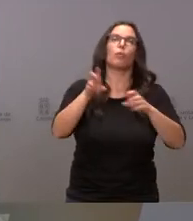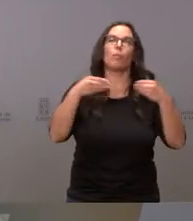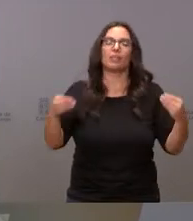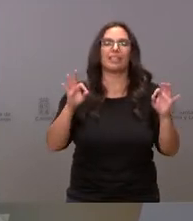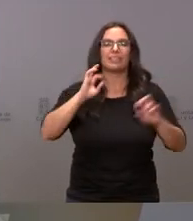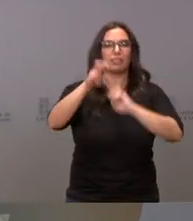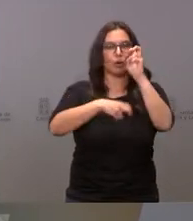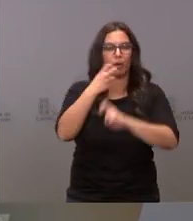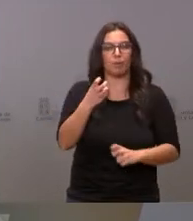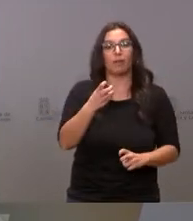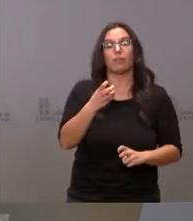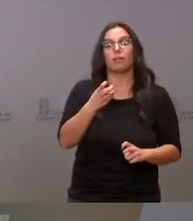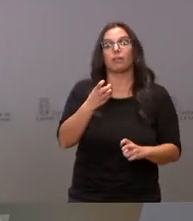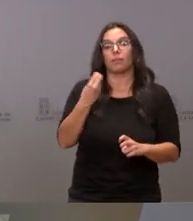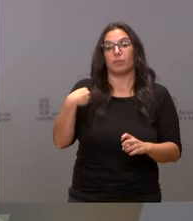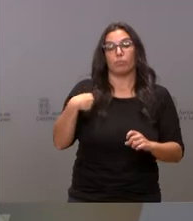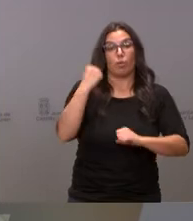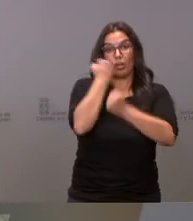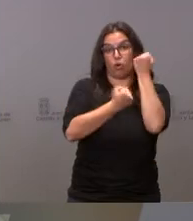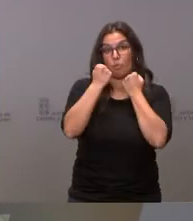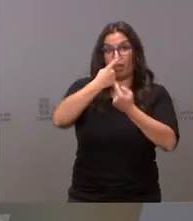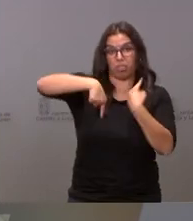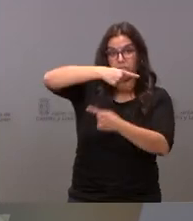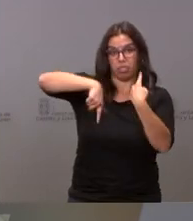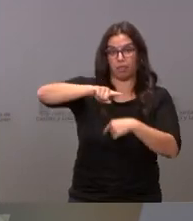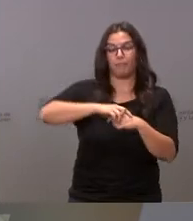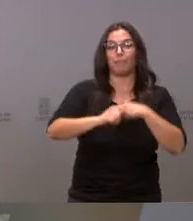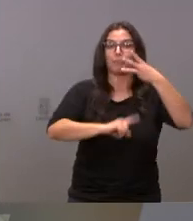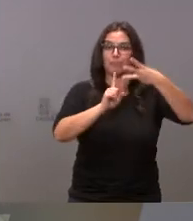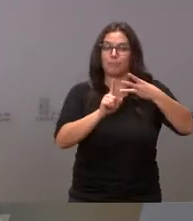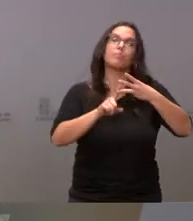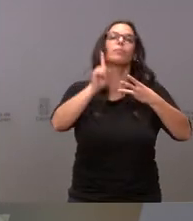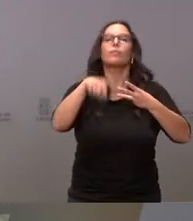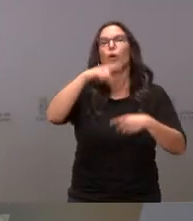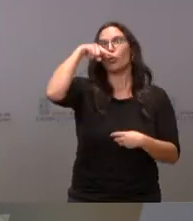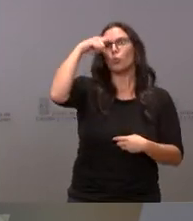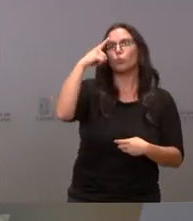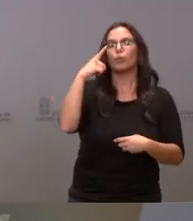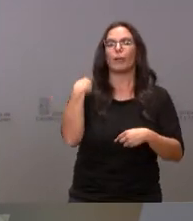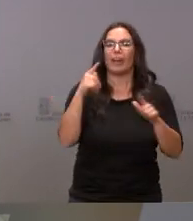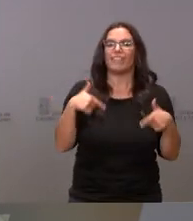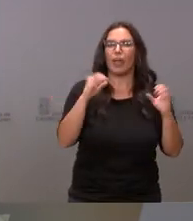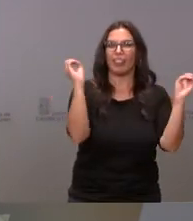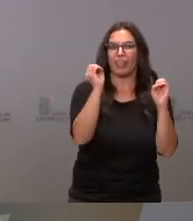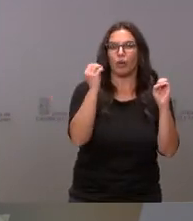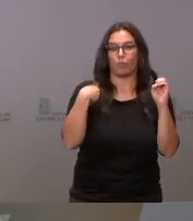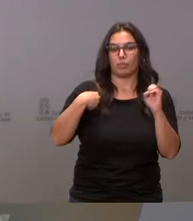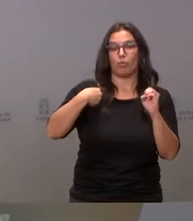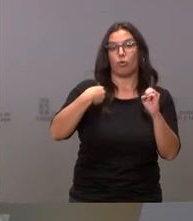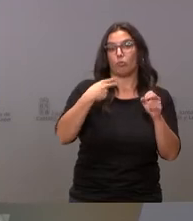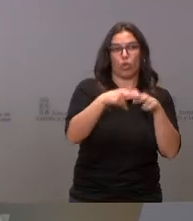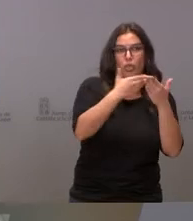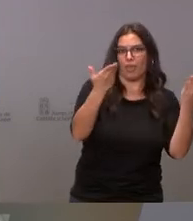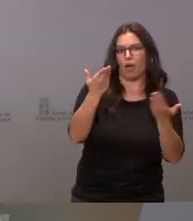renovable y en un marco de bioeconomía circular. En tercer lugar, implantar la cultura del residuo cero en el ecosistema económico y en la